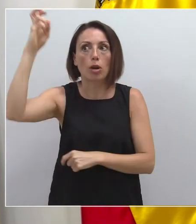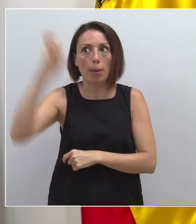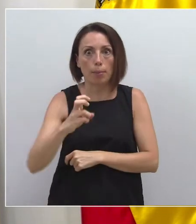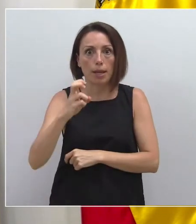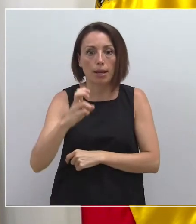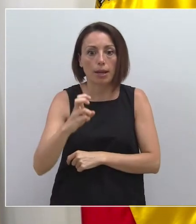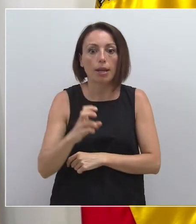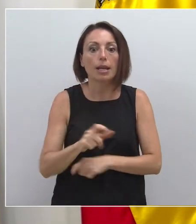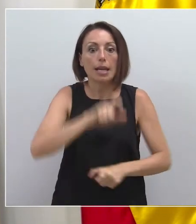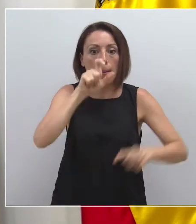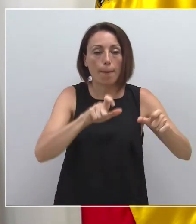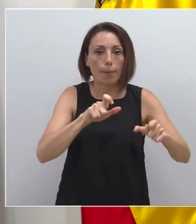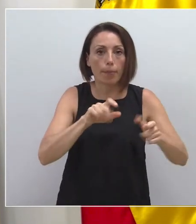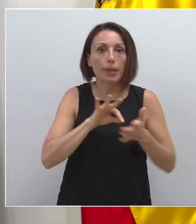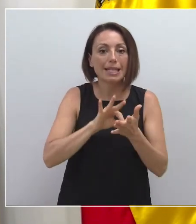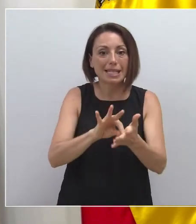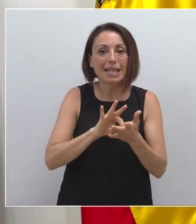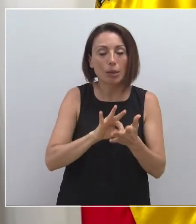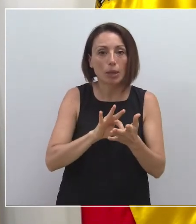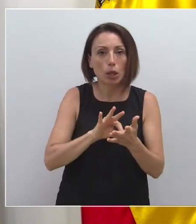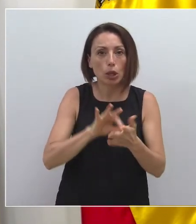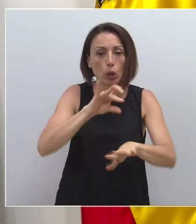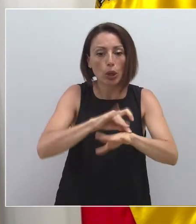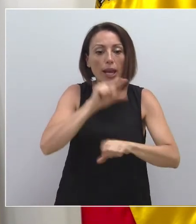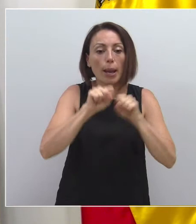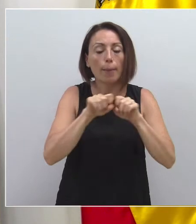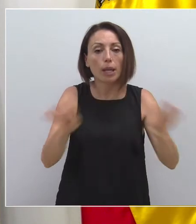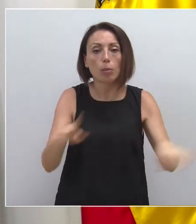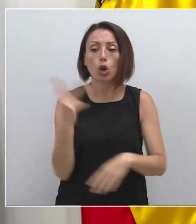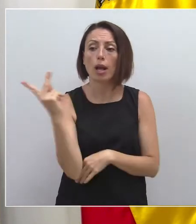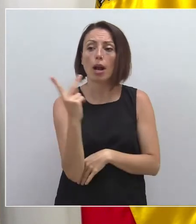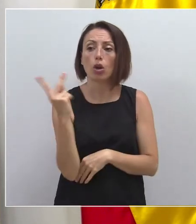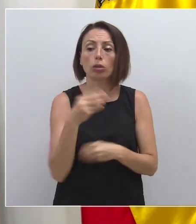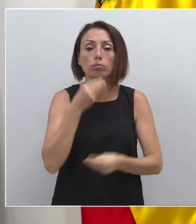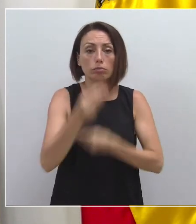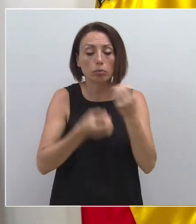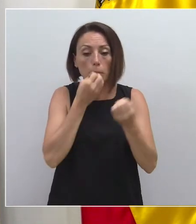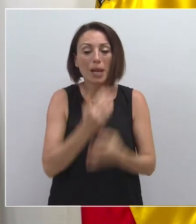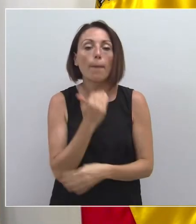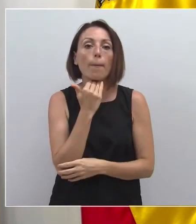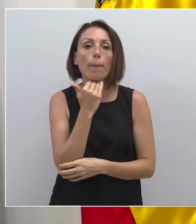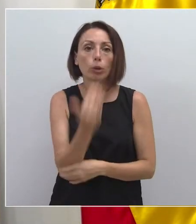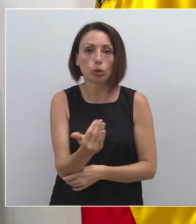como los servicios de epidemiología, pues puedan actuar precozmente.